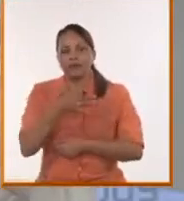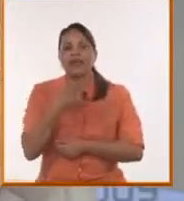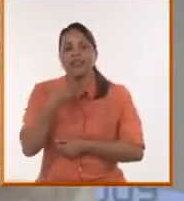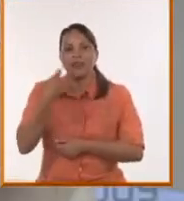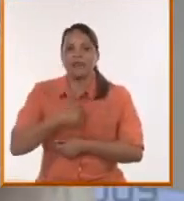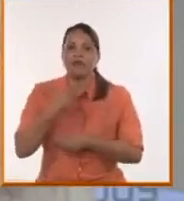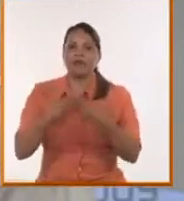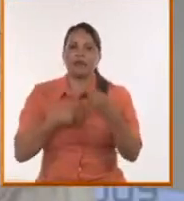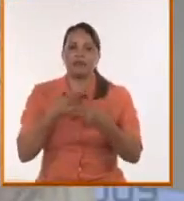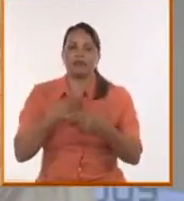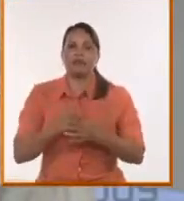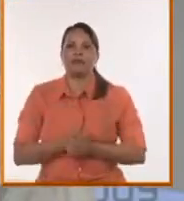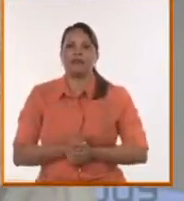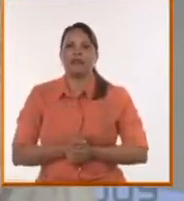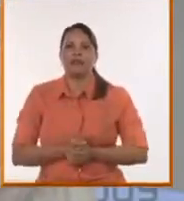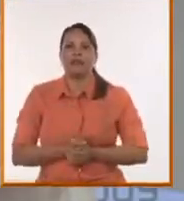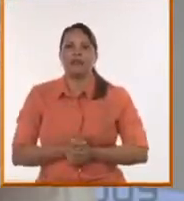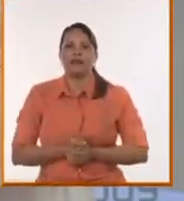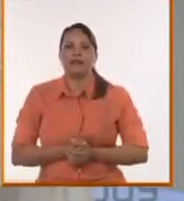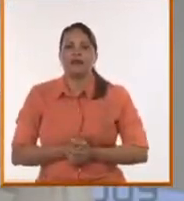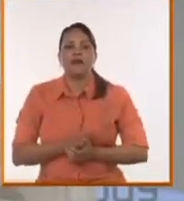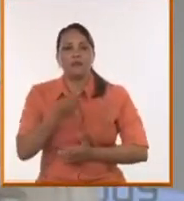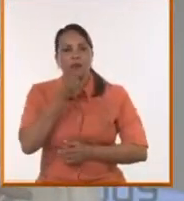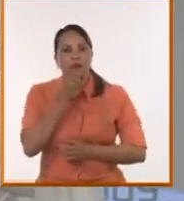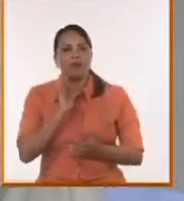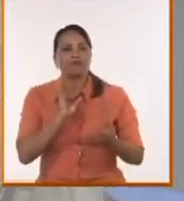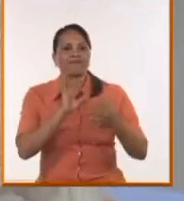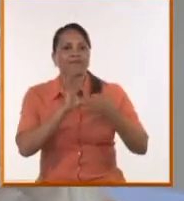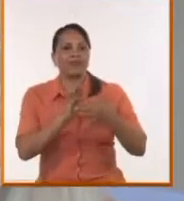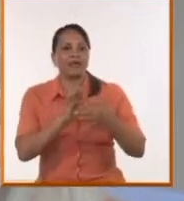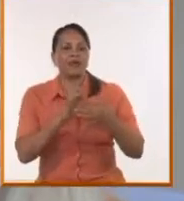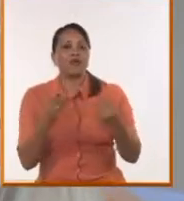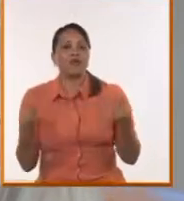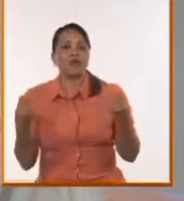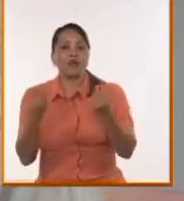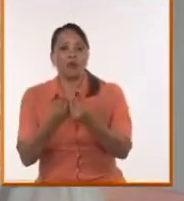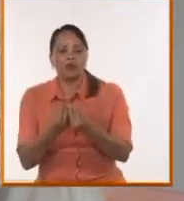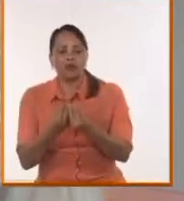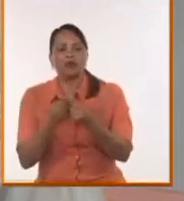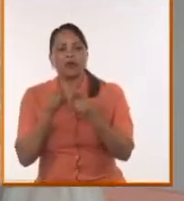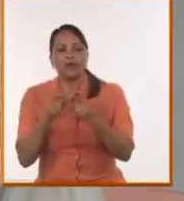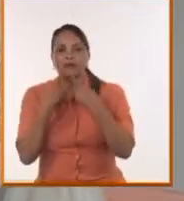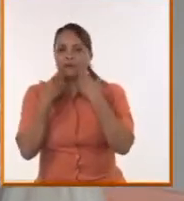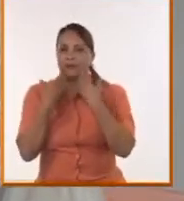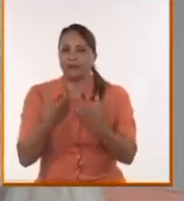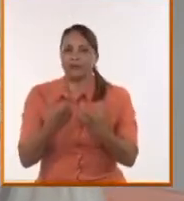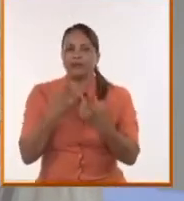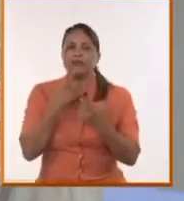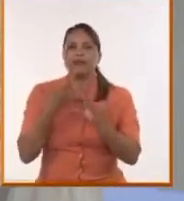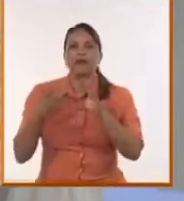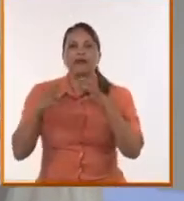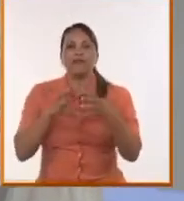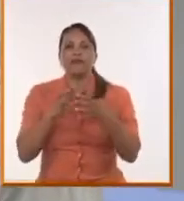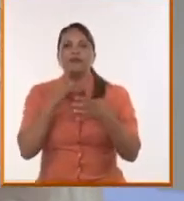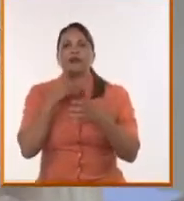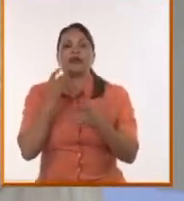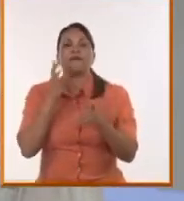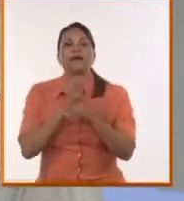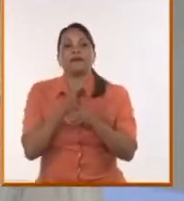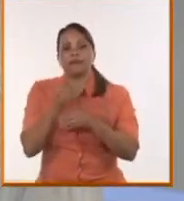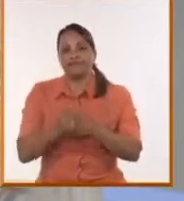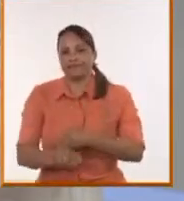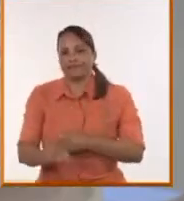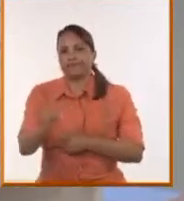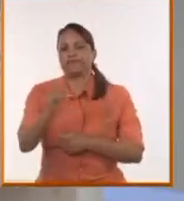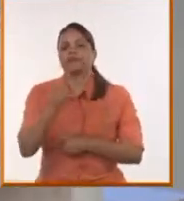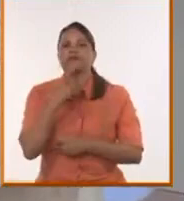es de dónde nos originamos, es de dónde podemos conectar los dos de la mano, son una herramienta y una estrategia que debemos ponerle en marcha para tratar